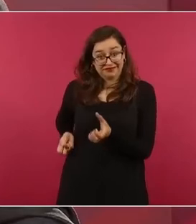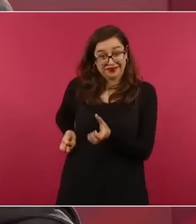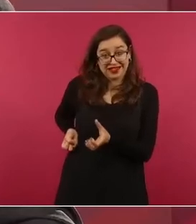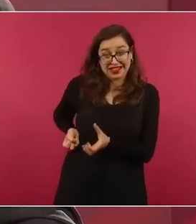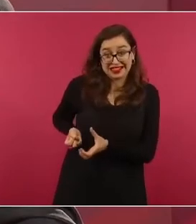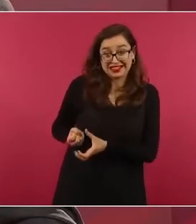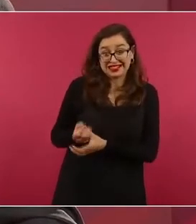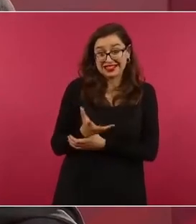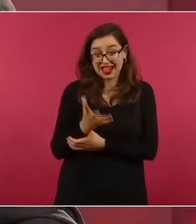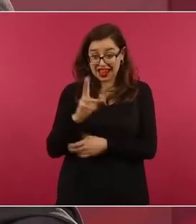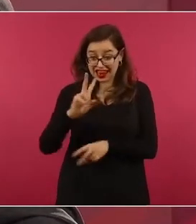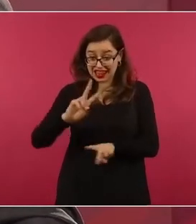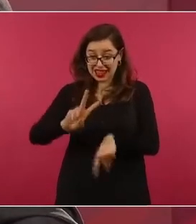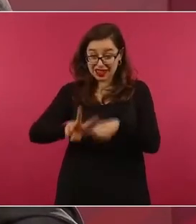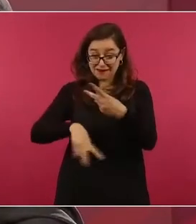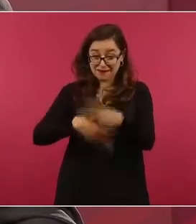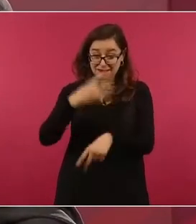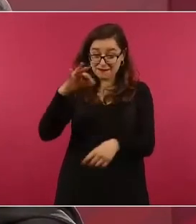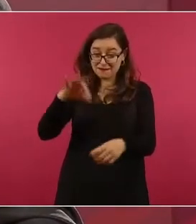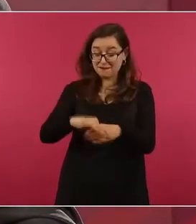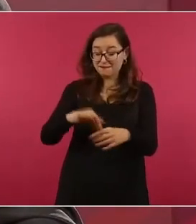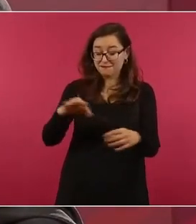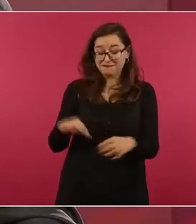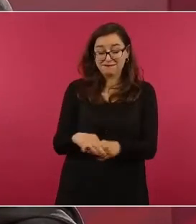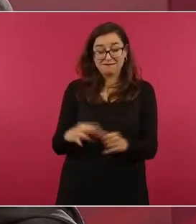que en Quintana Roo, que en Oaxaca.